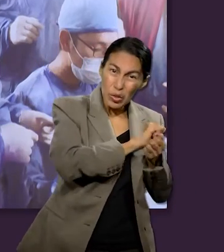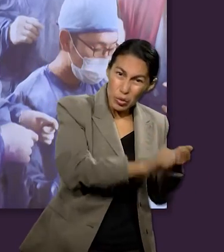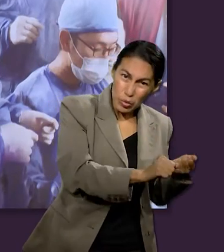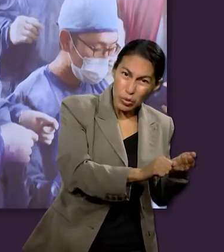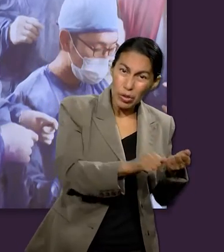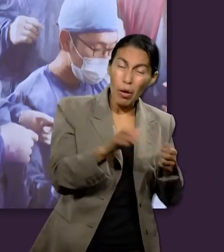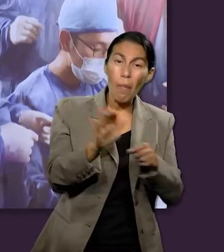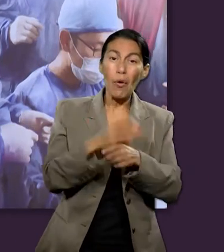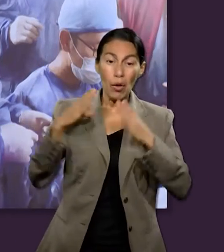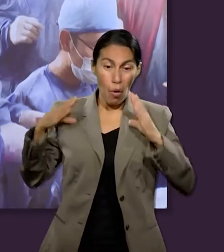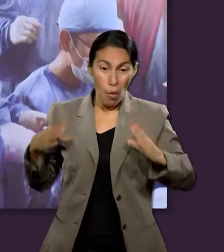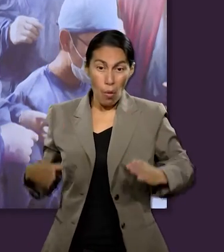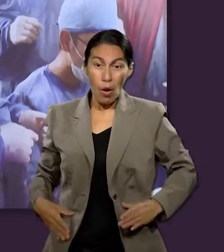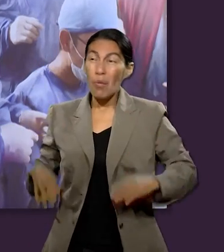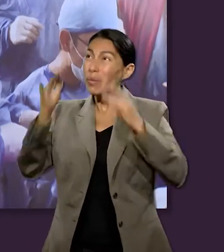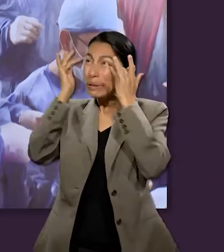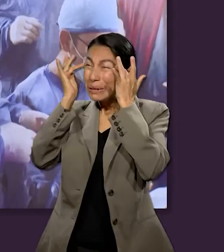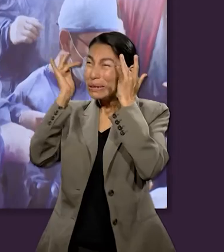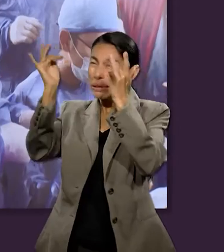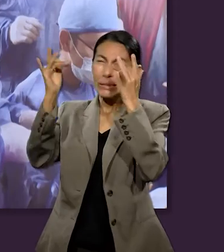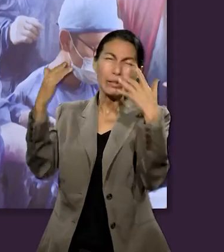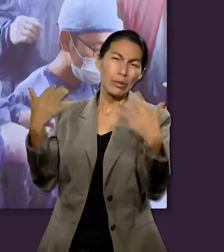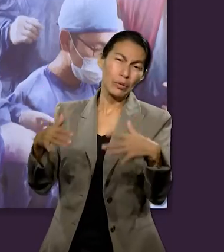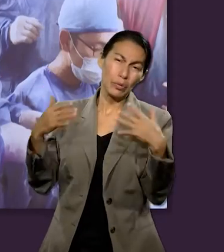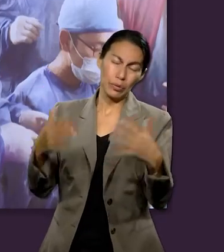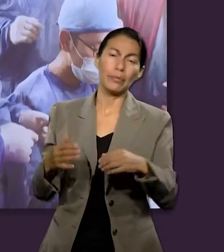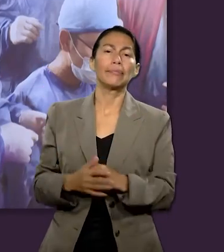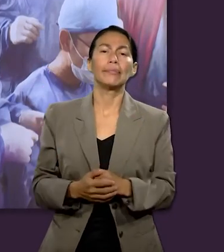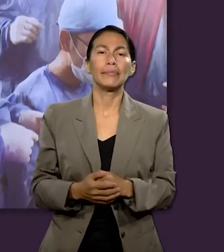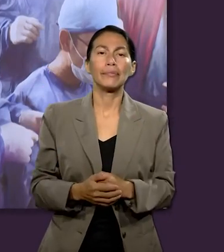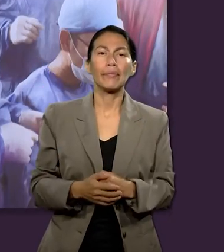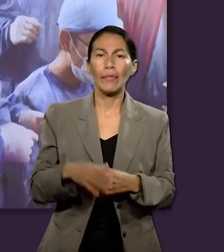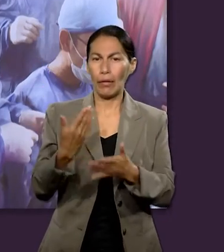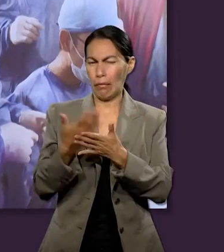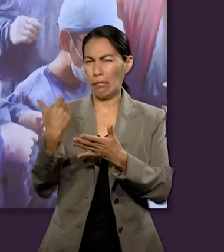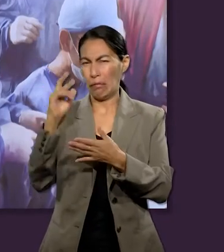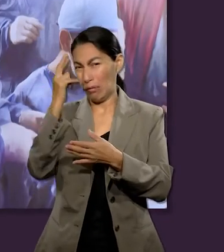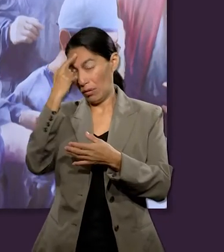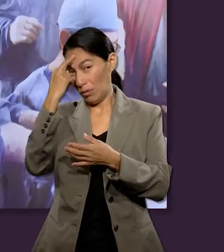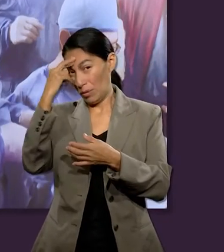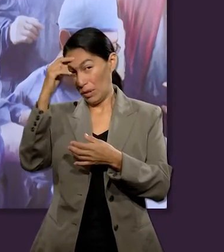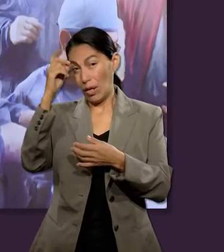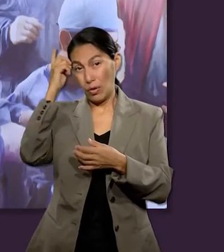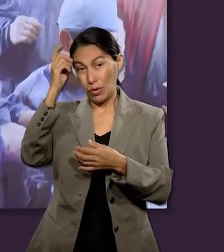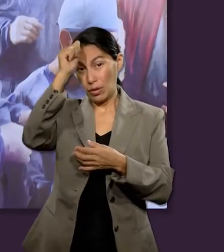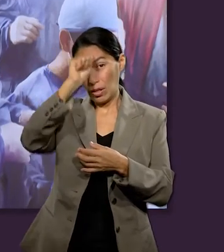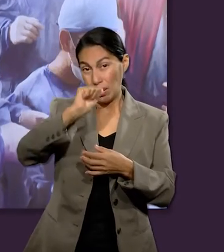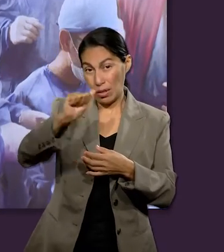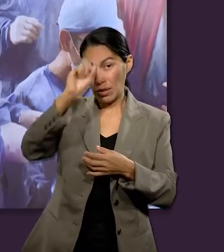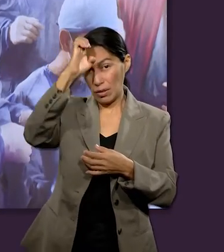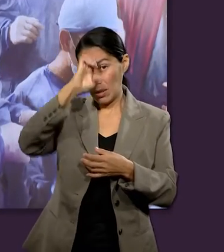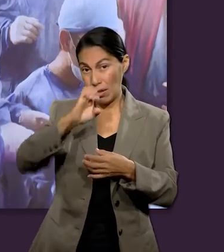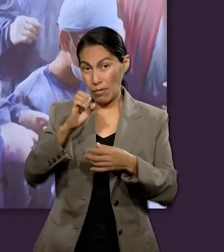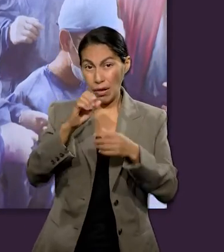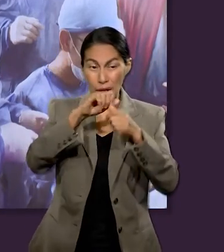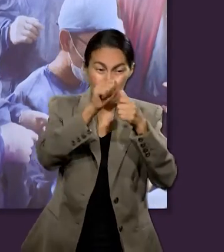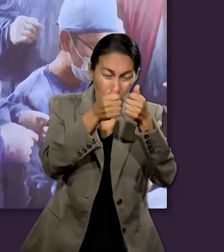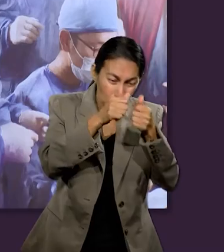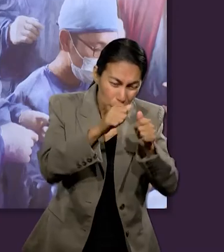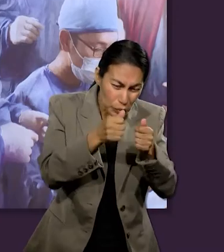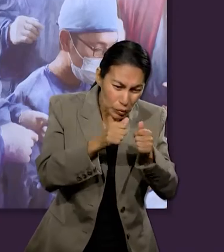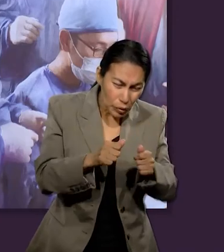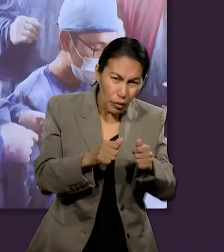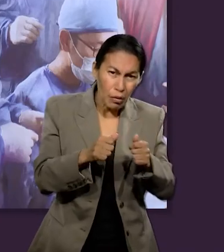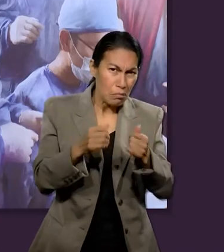sois vosotros, santo es. Si nos vamos al Edén, el Señor creó a Adán y a Eva, por ende a nosotros, a su